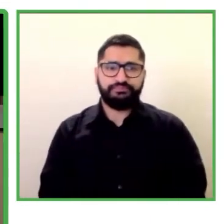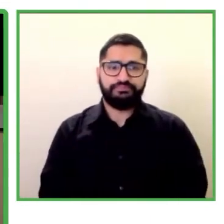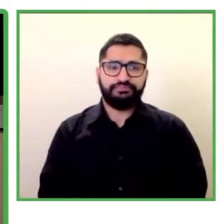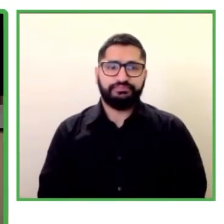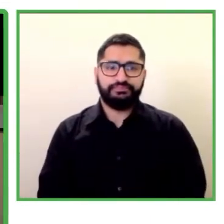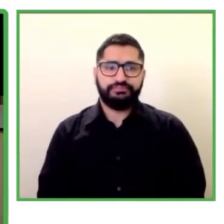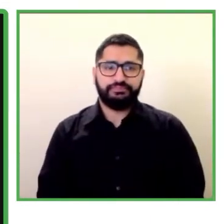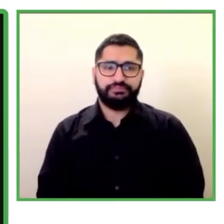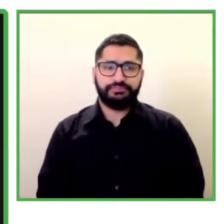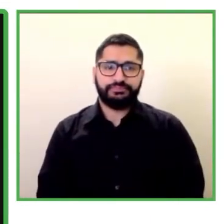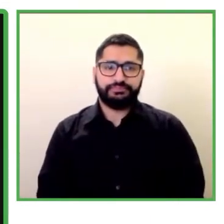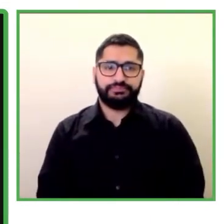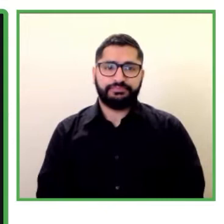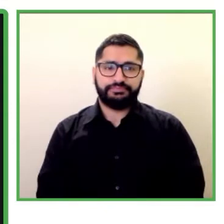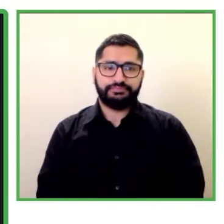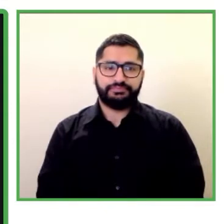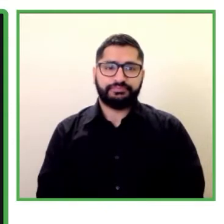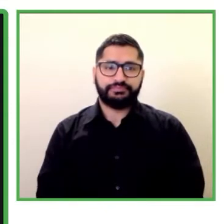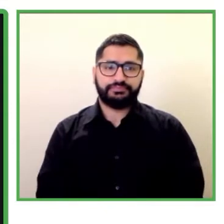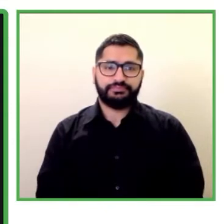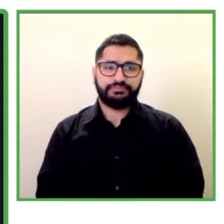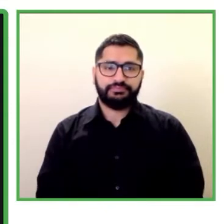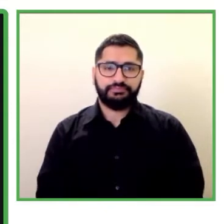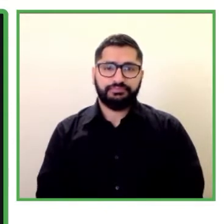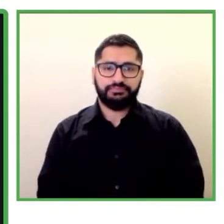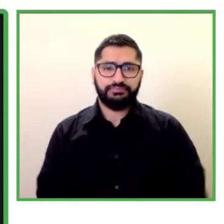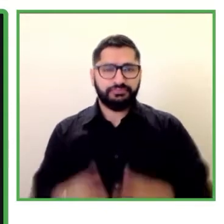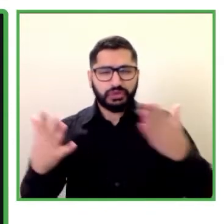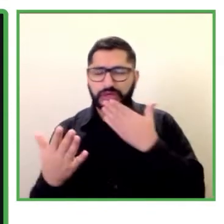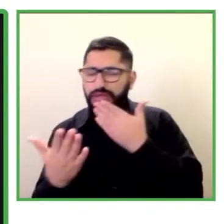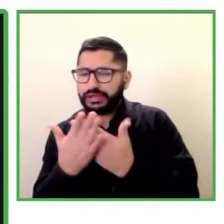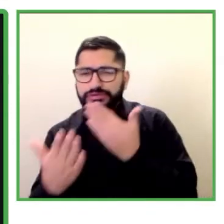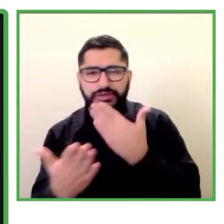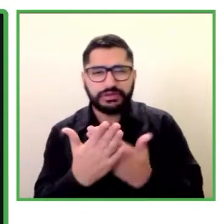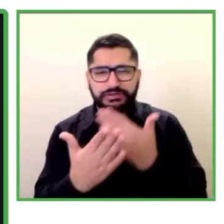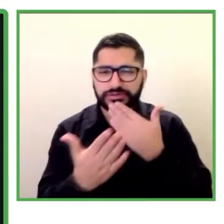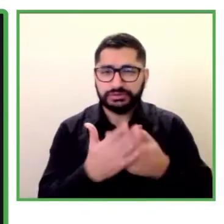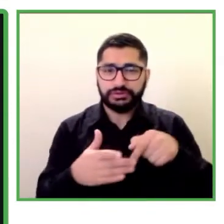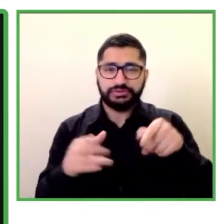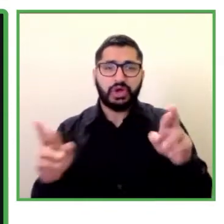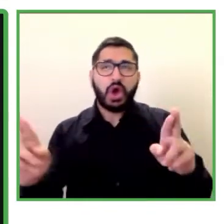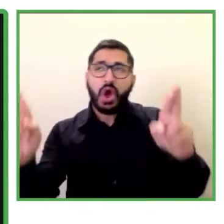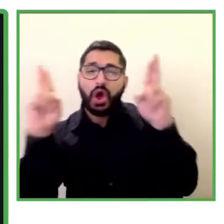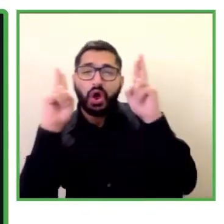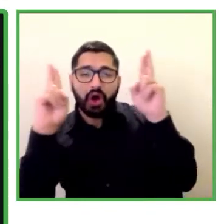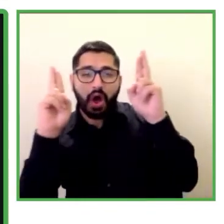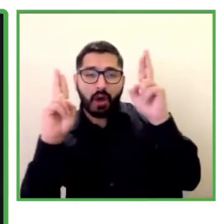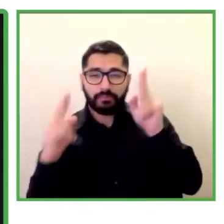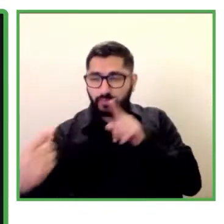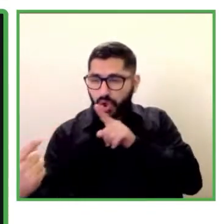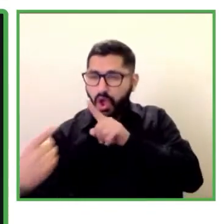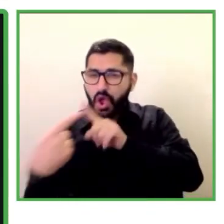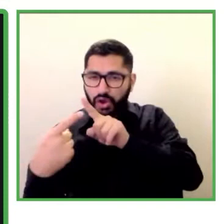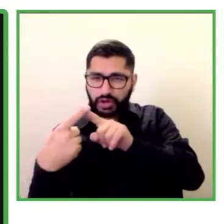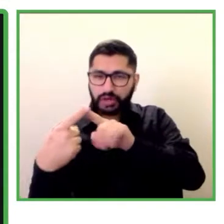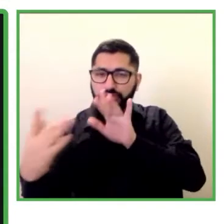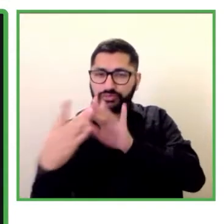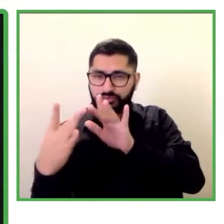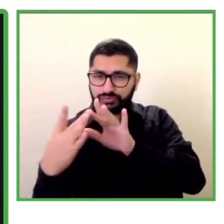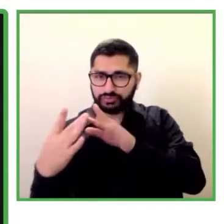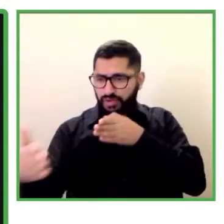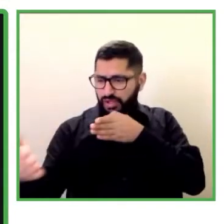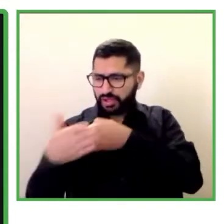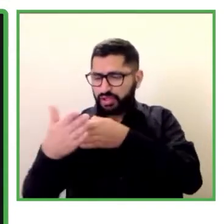Muchas gracias y espero no romper el contacto con ustedes porque me parece muy vanguardista la actividad que están